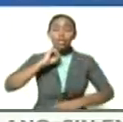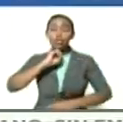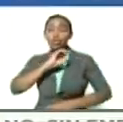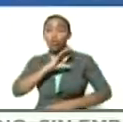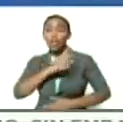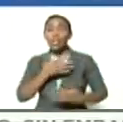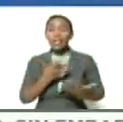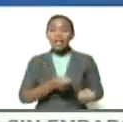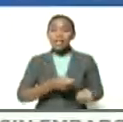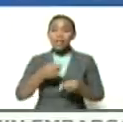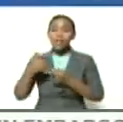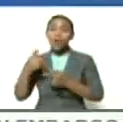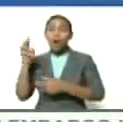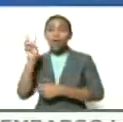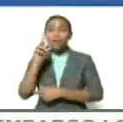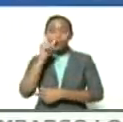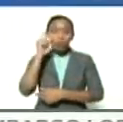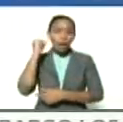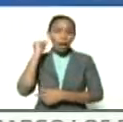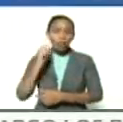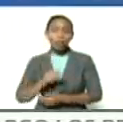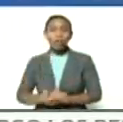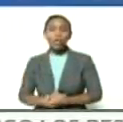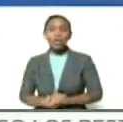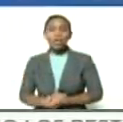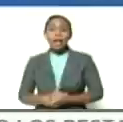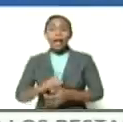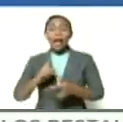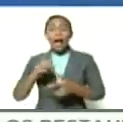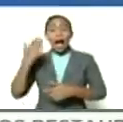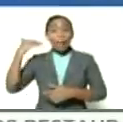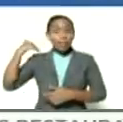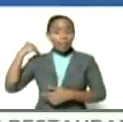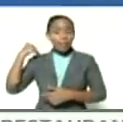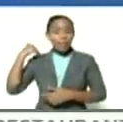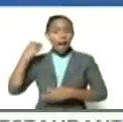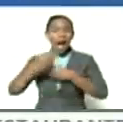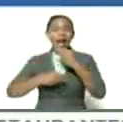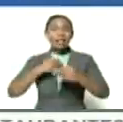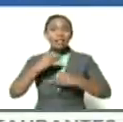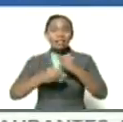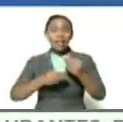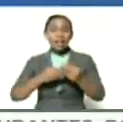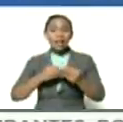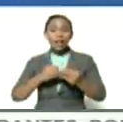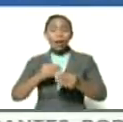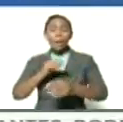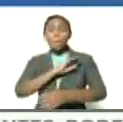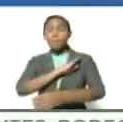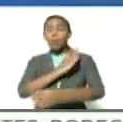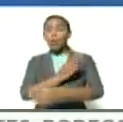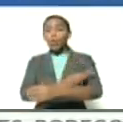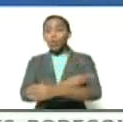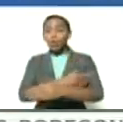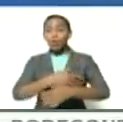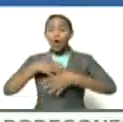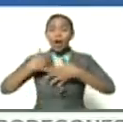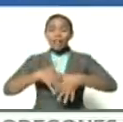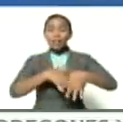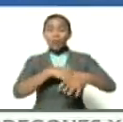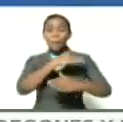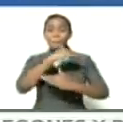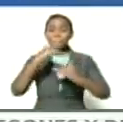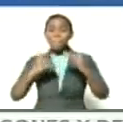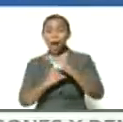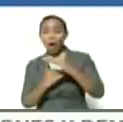a las venezolanas y a los venezolanos de entonces a conformar poderosos ejércitos bajo la conducción